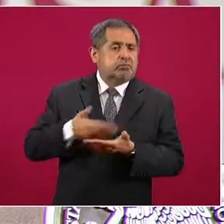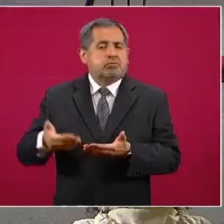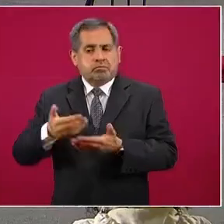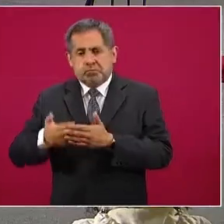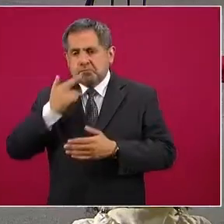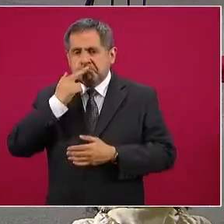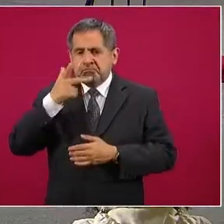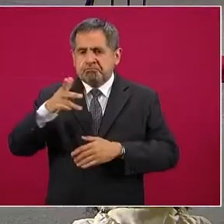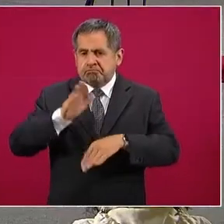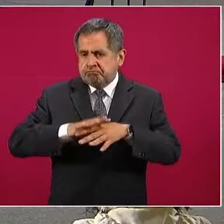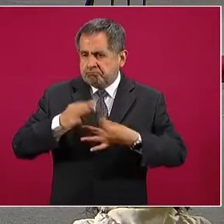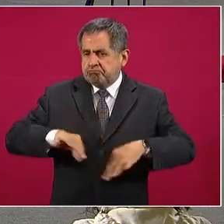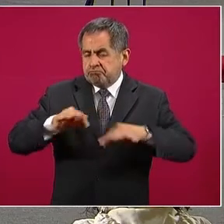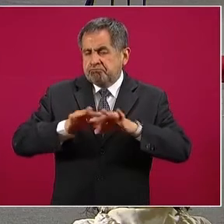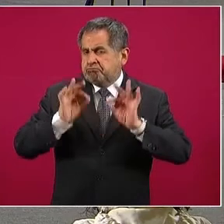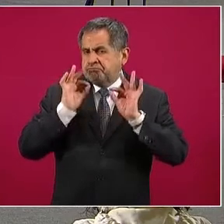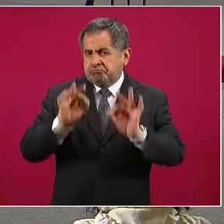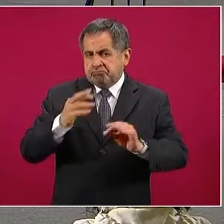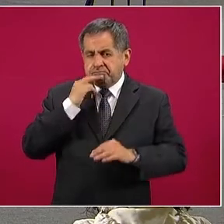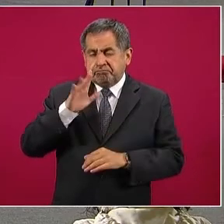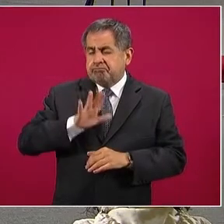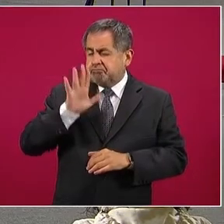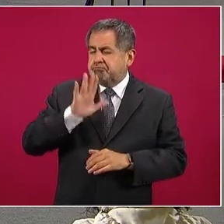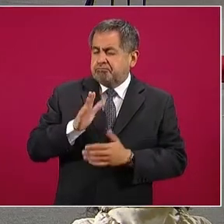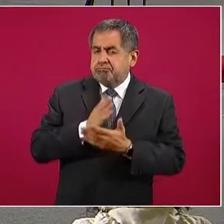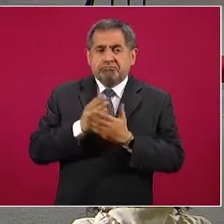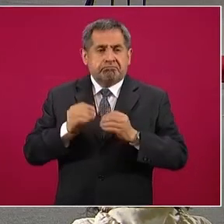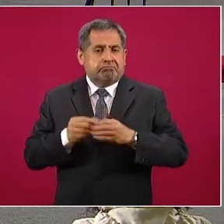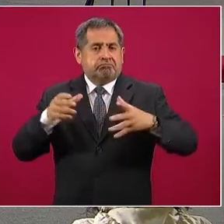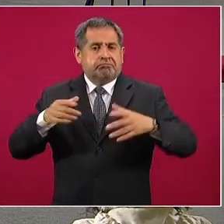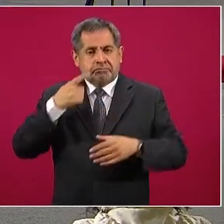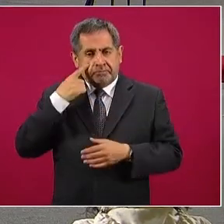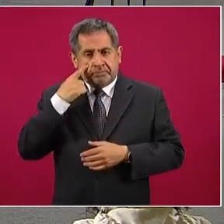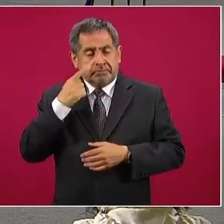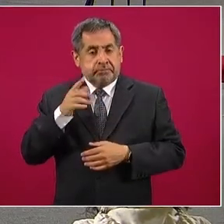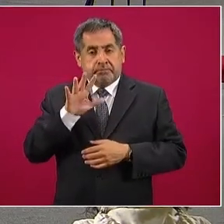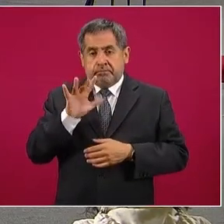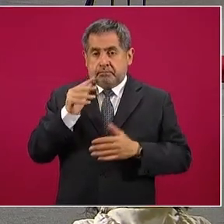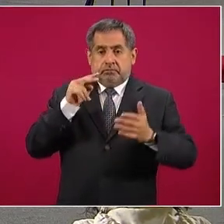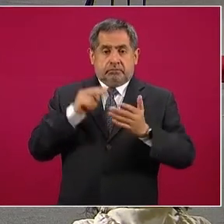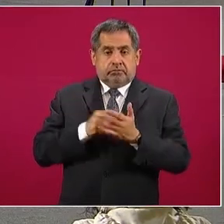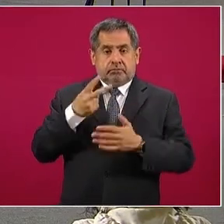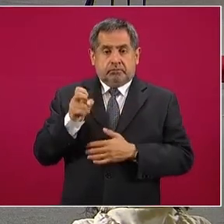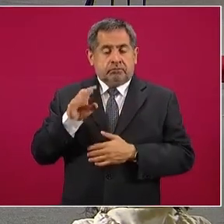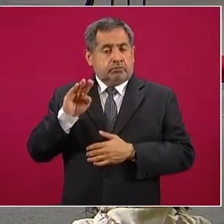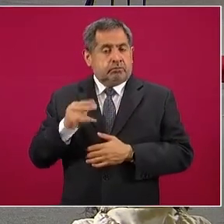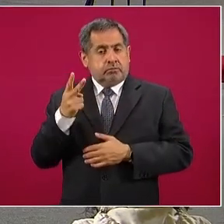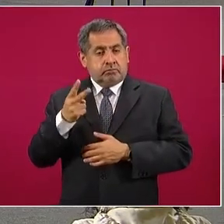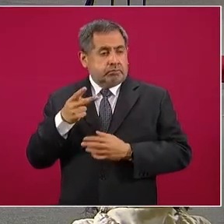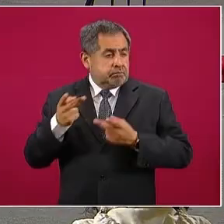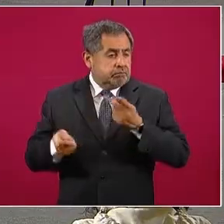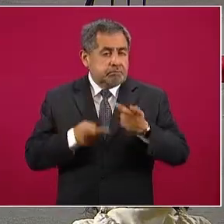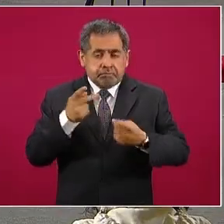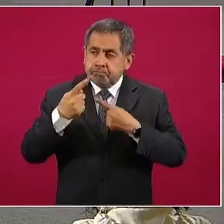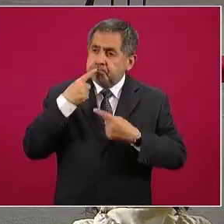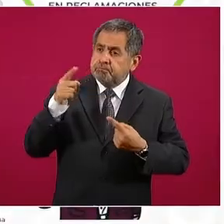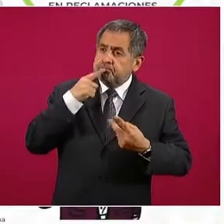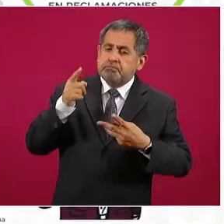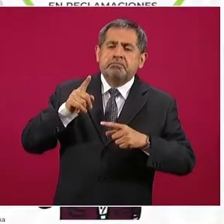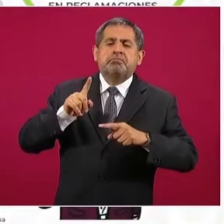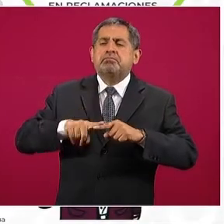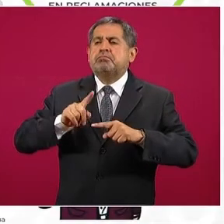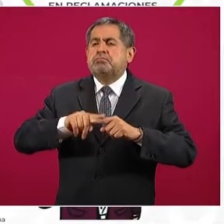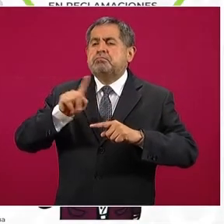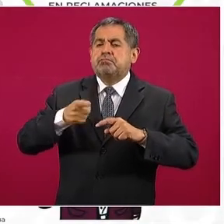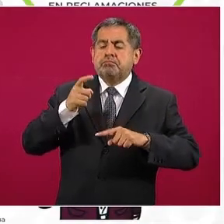esta décima edición vimos crecer de 50 mil 251 consultas en quienes tienen